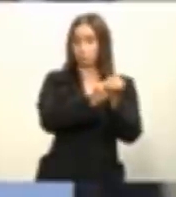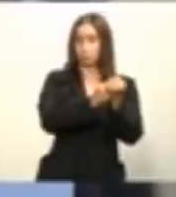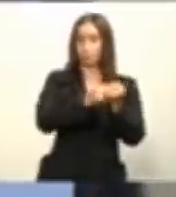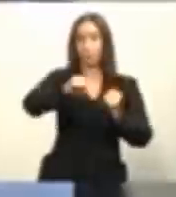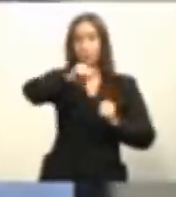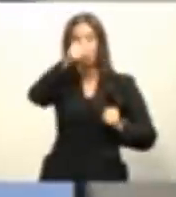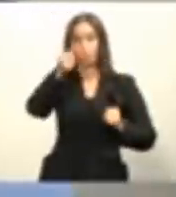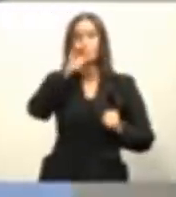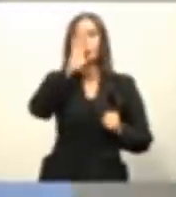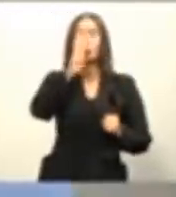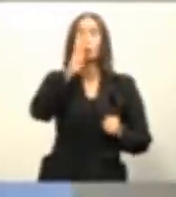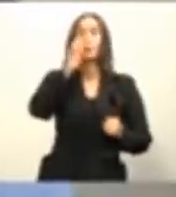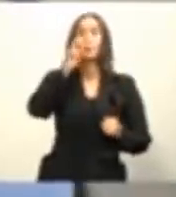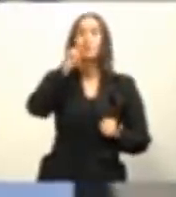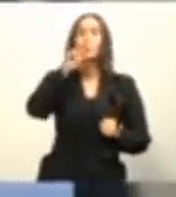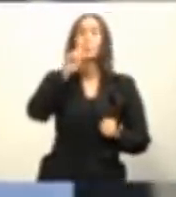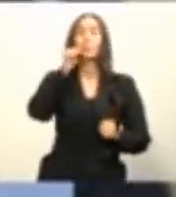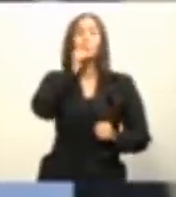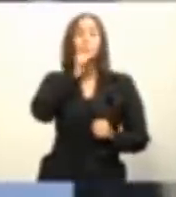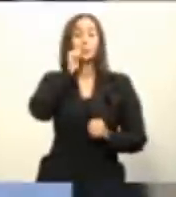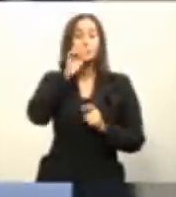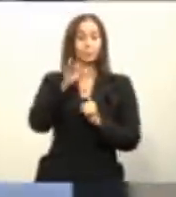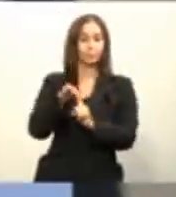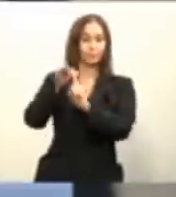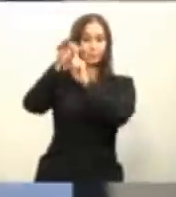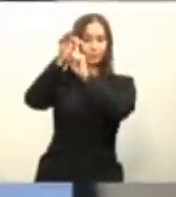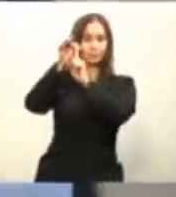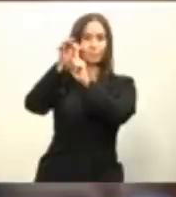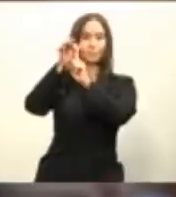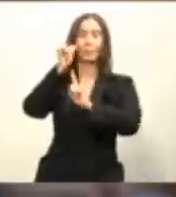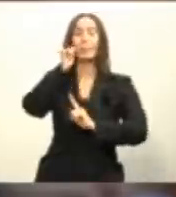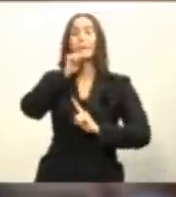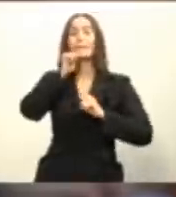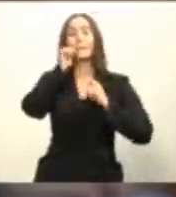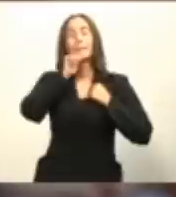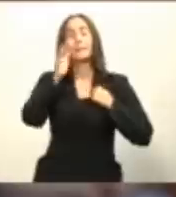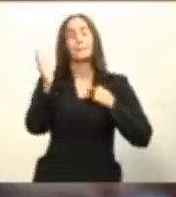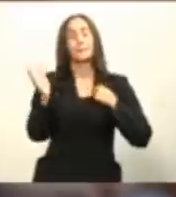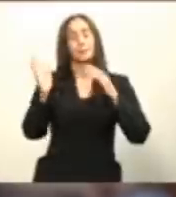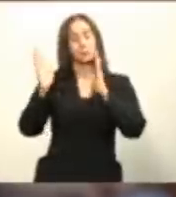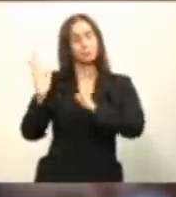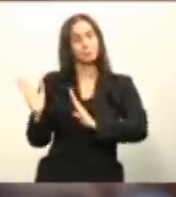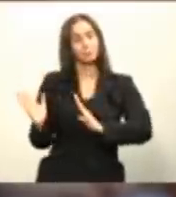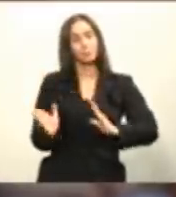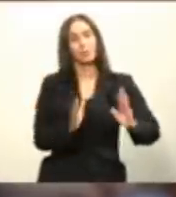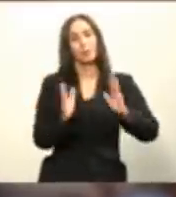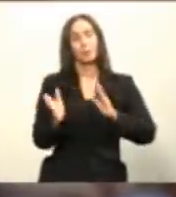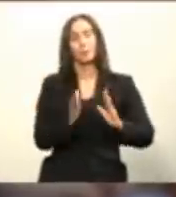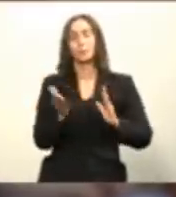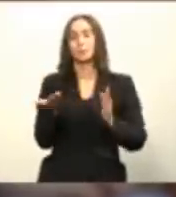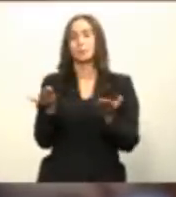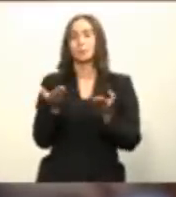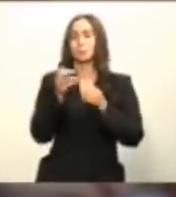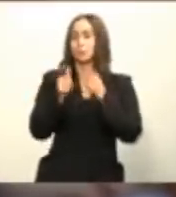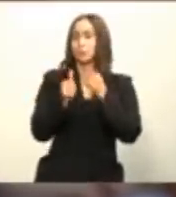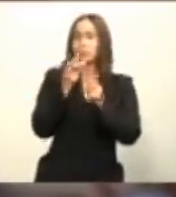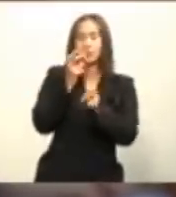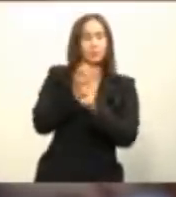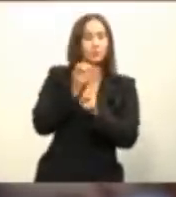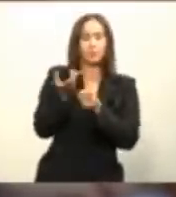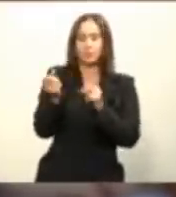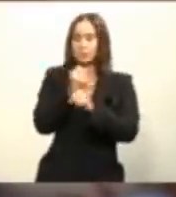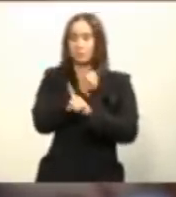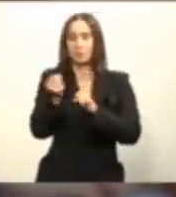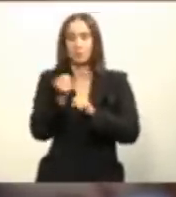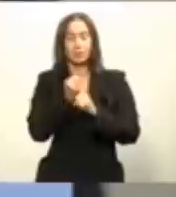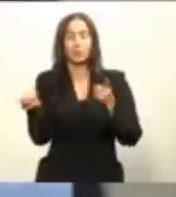mujer especializado para las mujeres en proceso de que han pasado por el proceso de maltrato